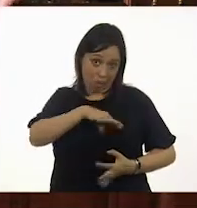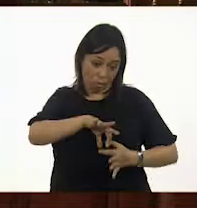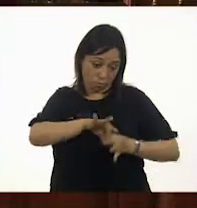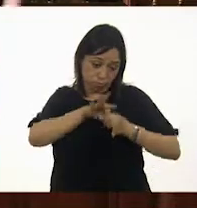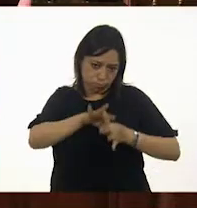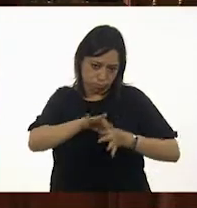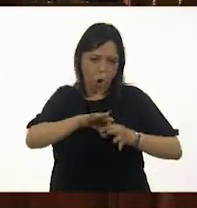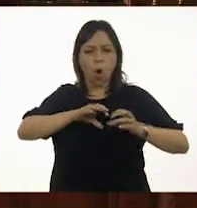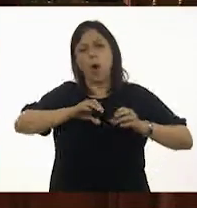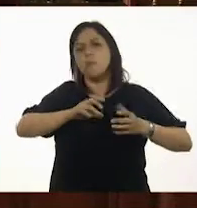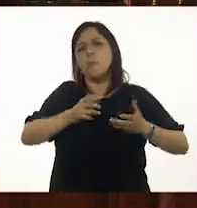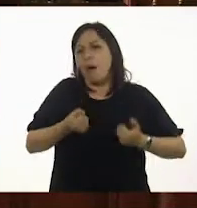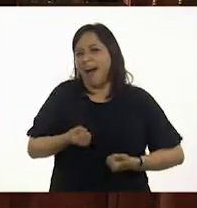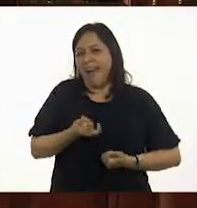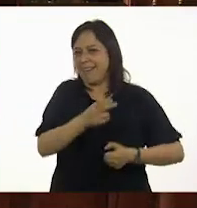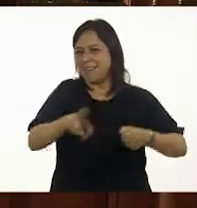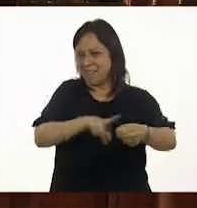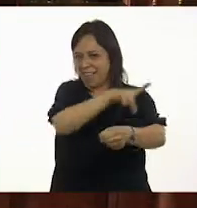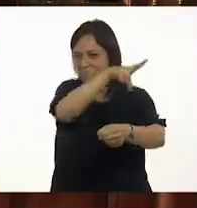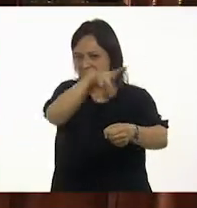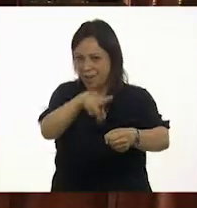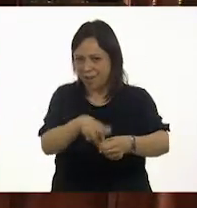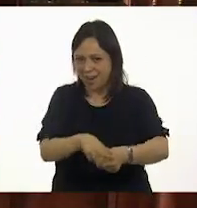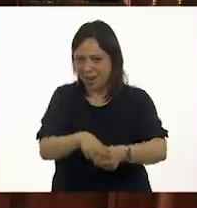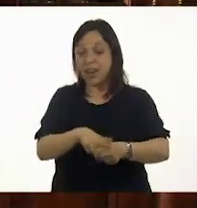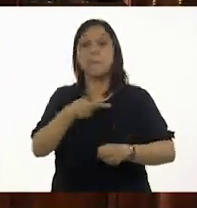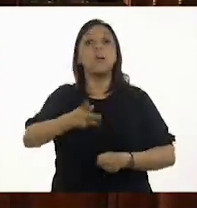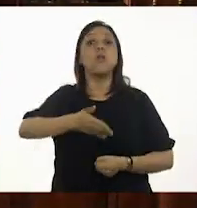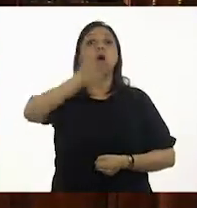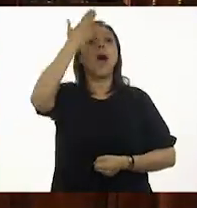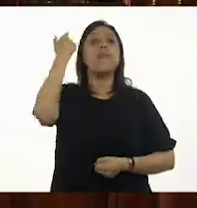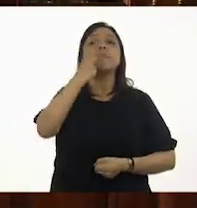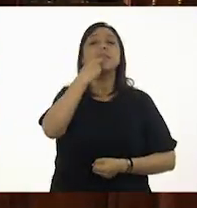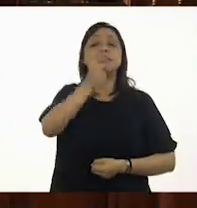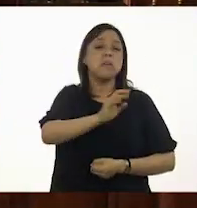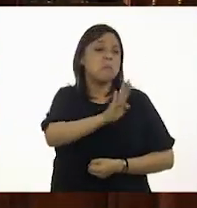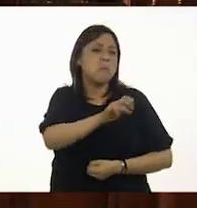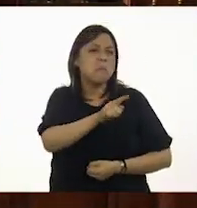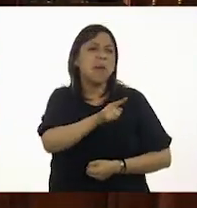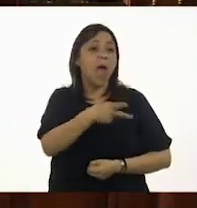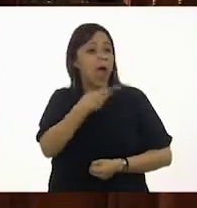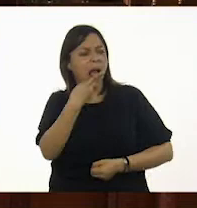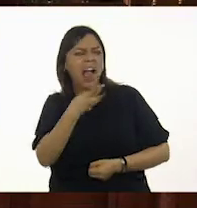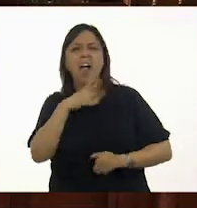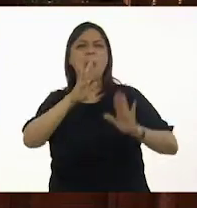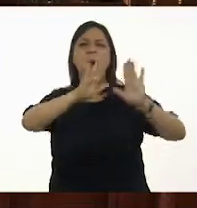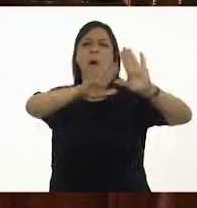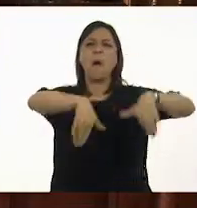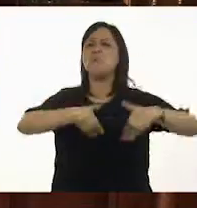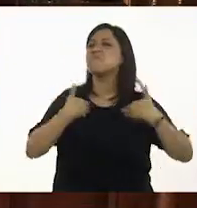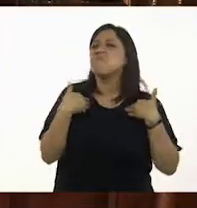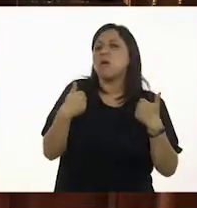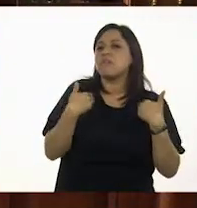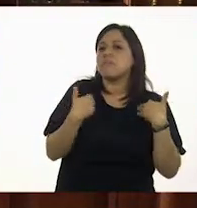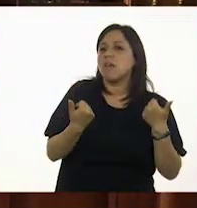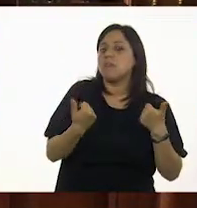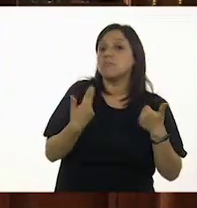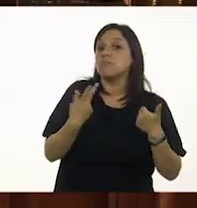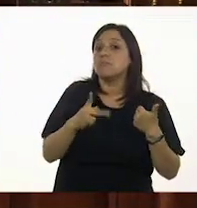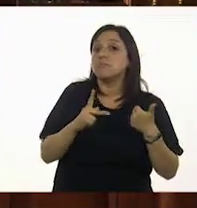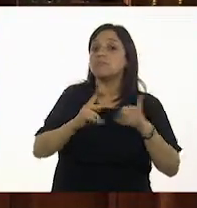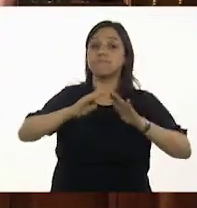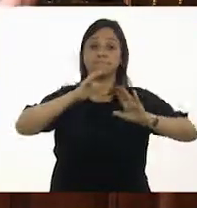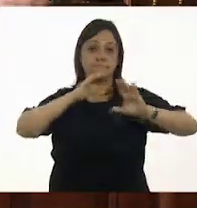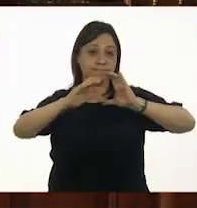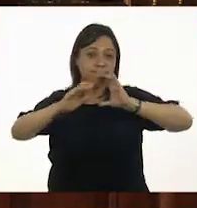por instinto, pero que antes decían que los bebés pues no entendían, ¿no? Y mucho de la comunicación que